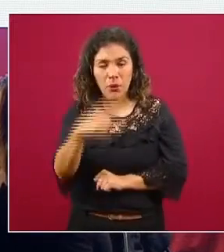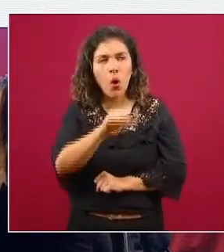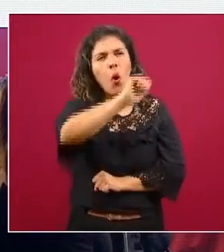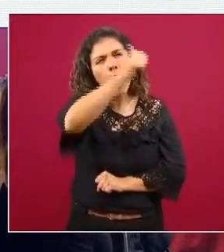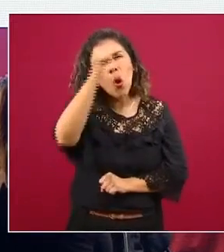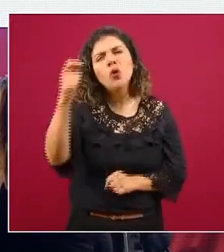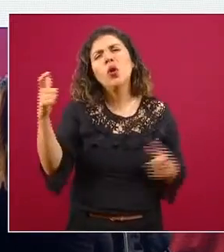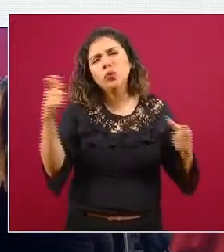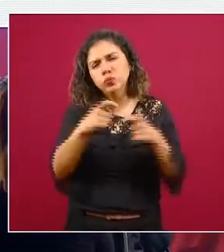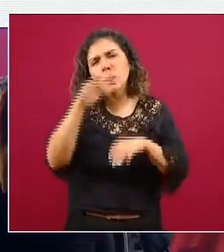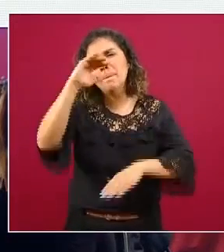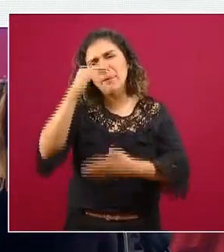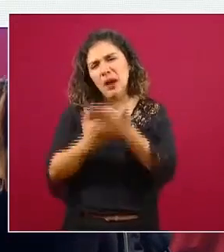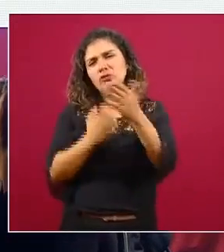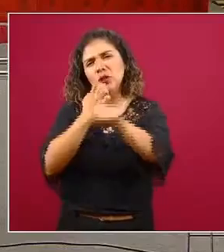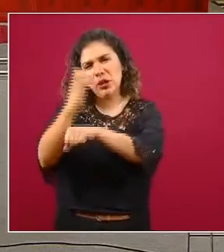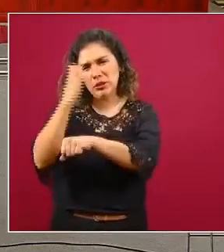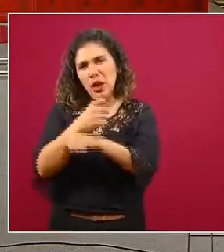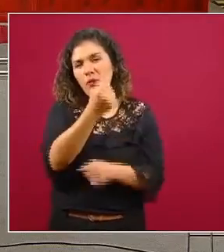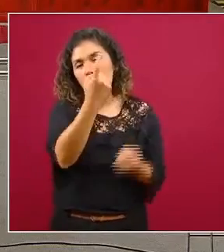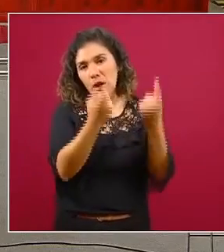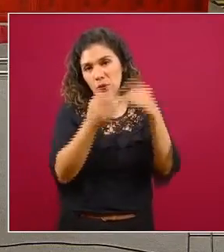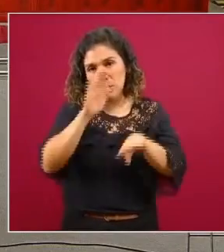de otros estados si me das la siguiente por favor